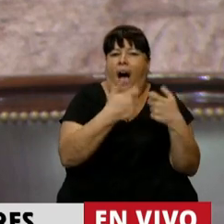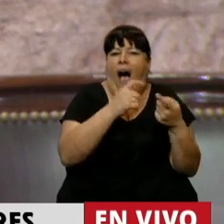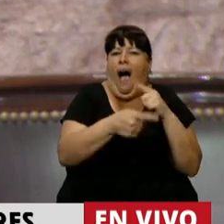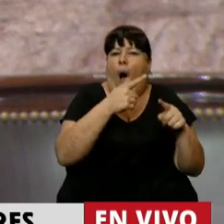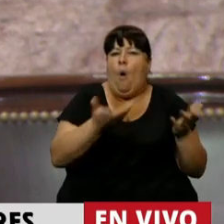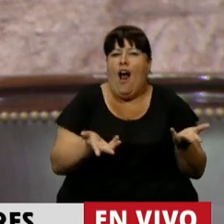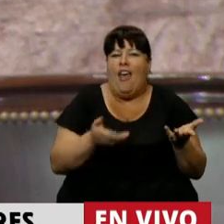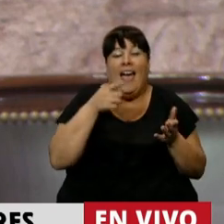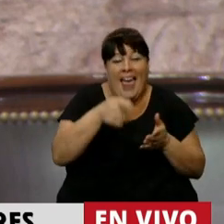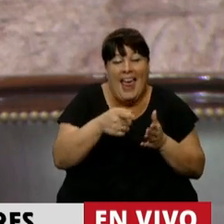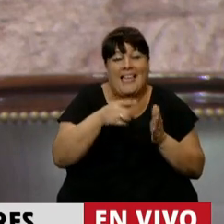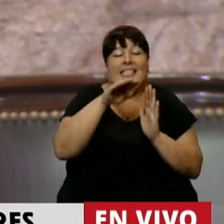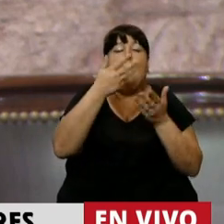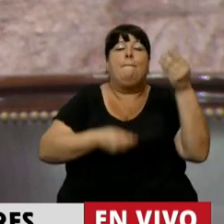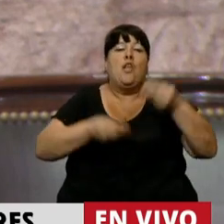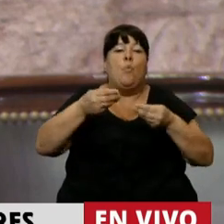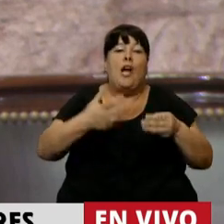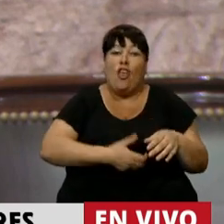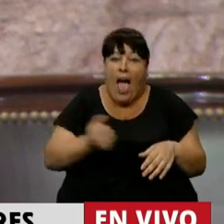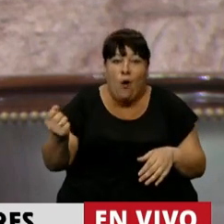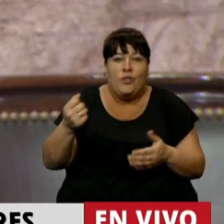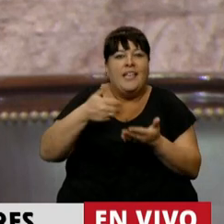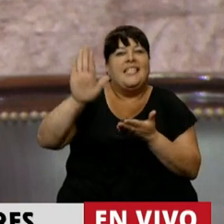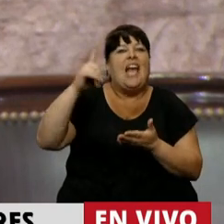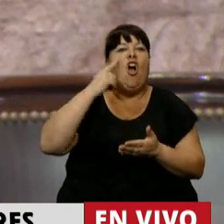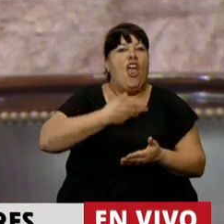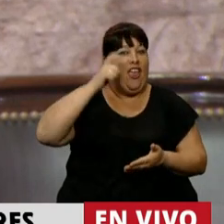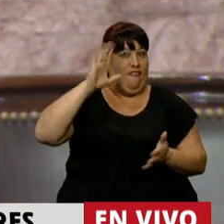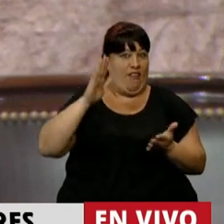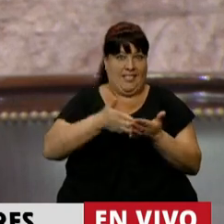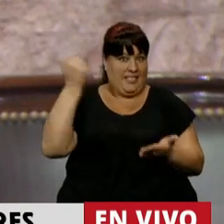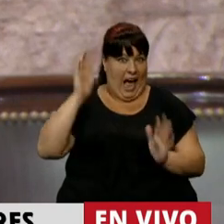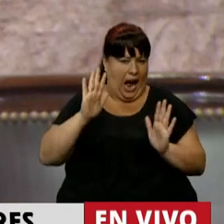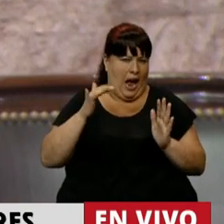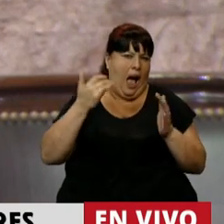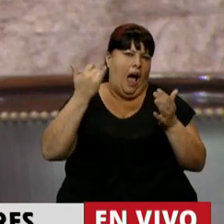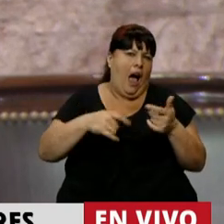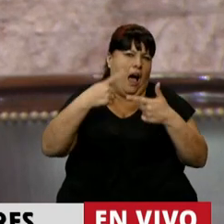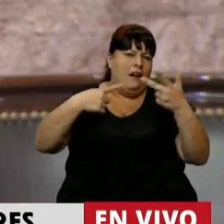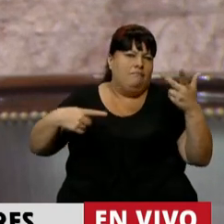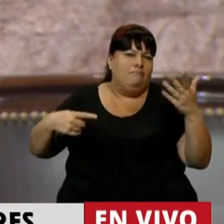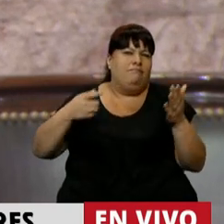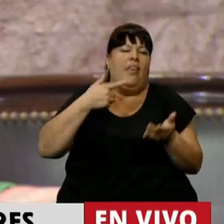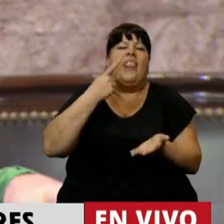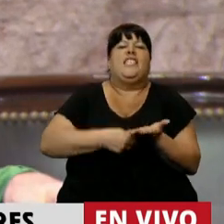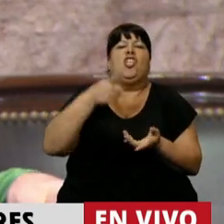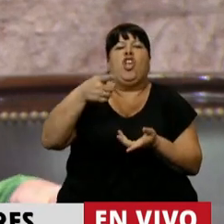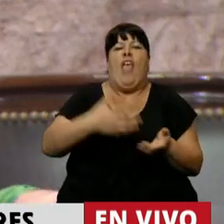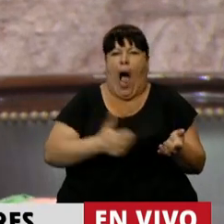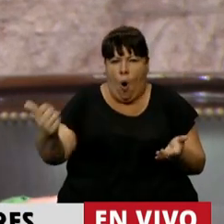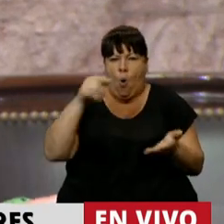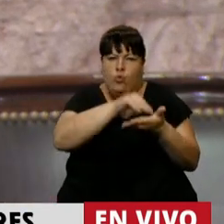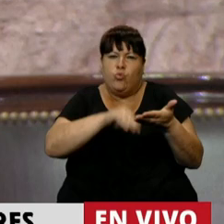esa hoja de ruta que en el presupuesto de ajuste eliminó el IFE, por ejemplo, entre otras medidas de ajuste que tiene